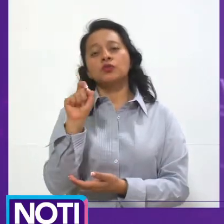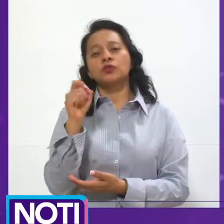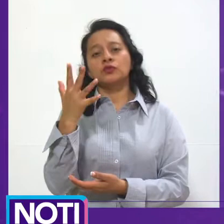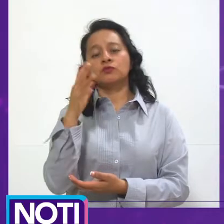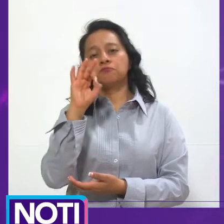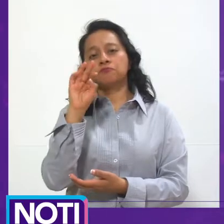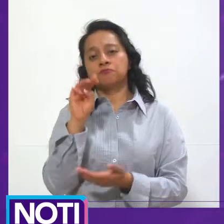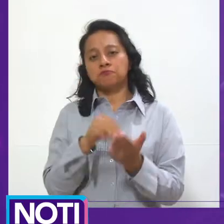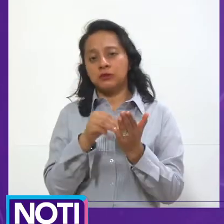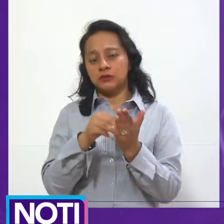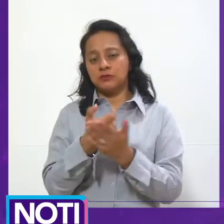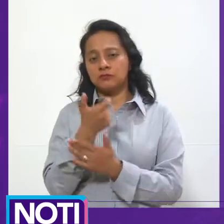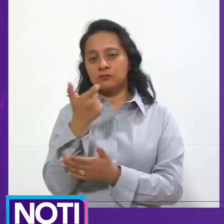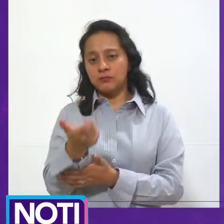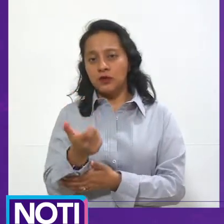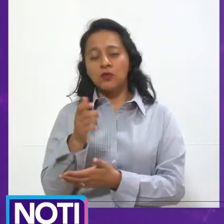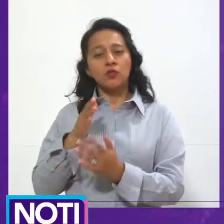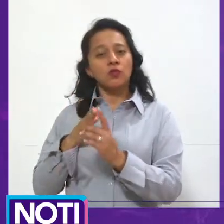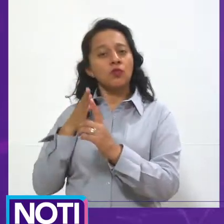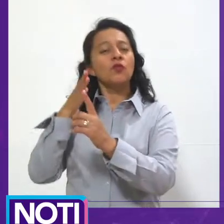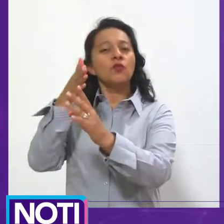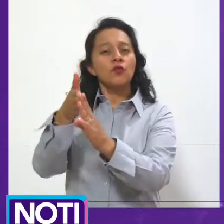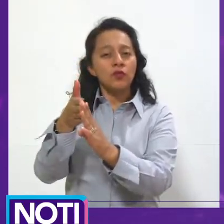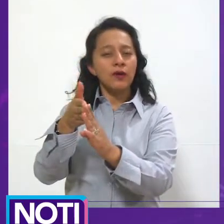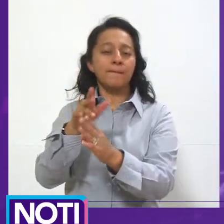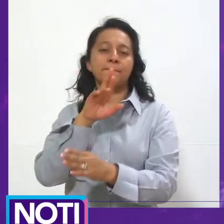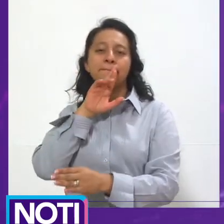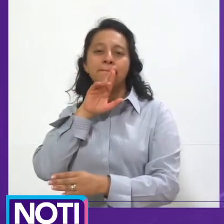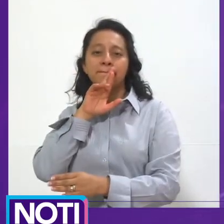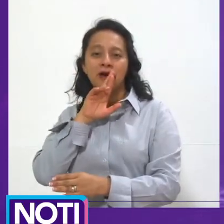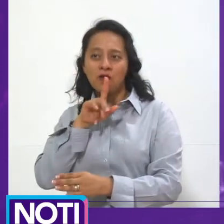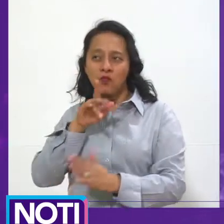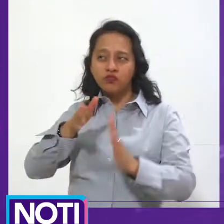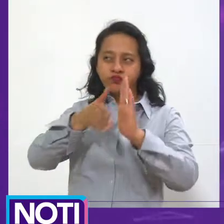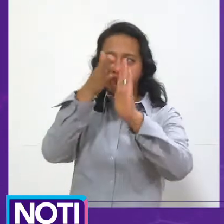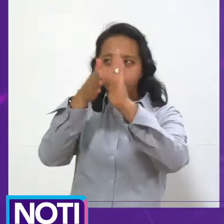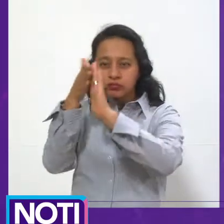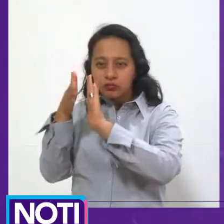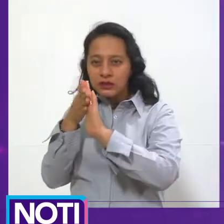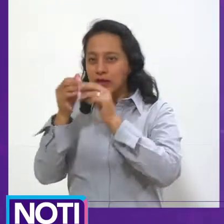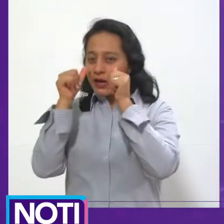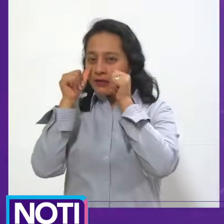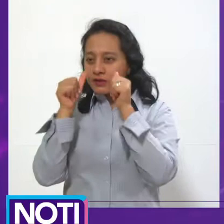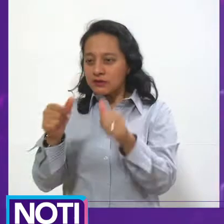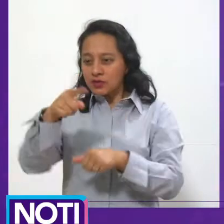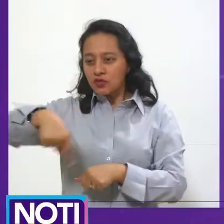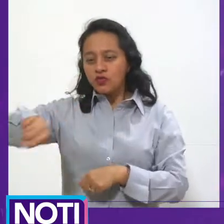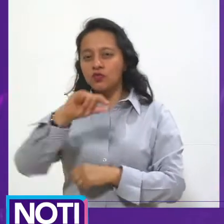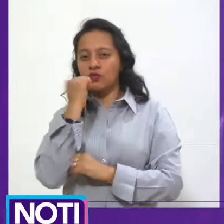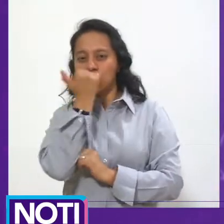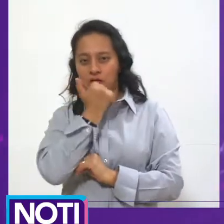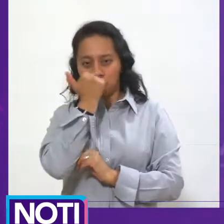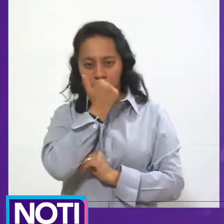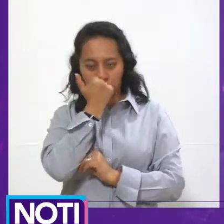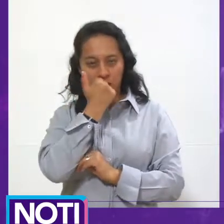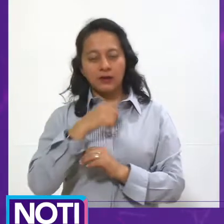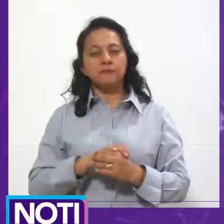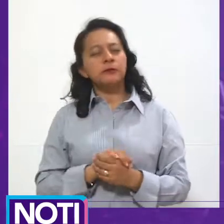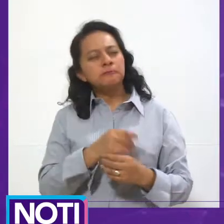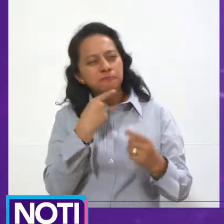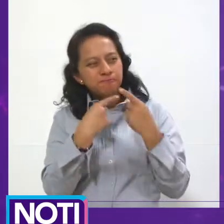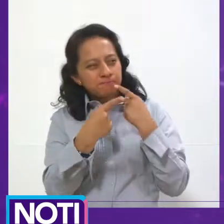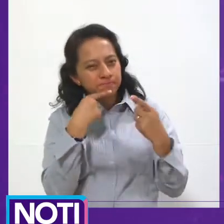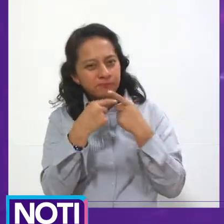el propósito de que mejorara la infraestructura y la atención a los alumnos. Tras la discusión se rechazó por 14 a favor y 10 en contra.